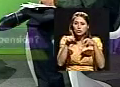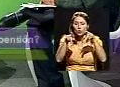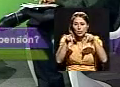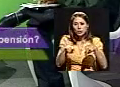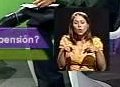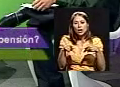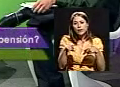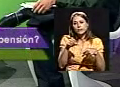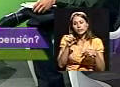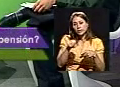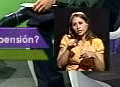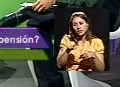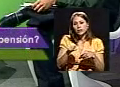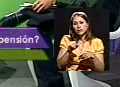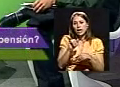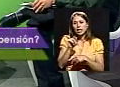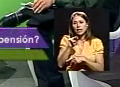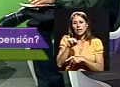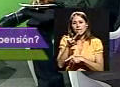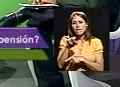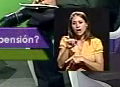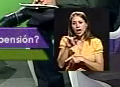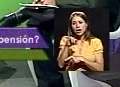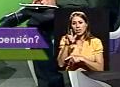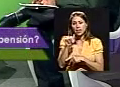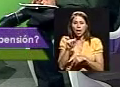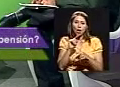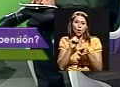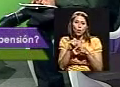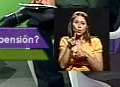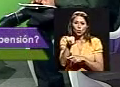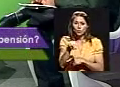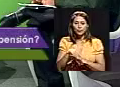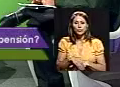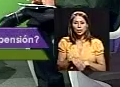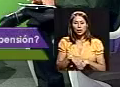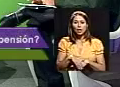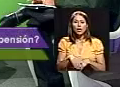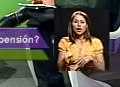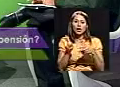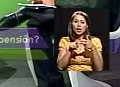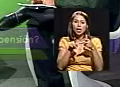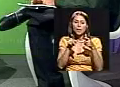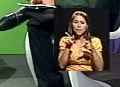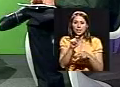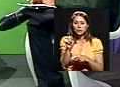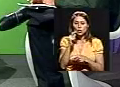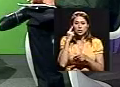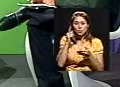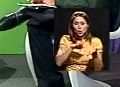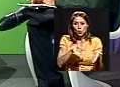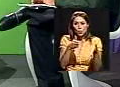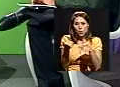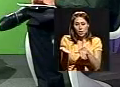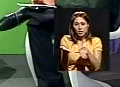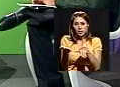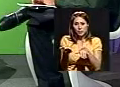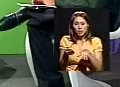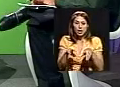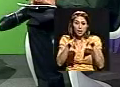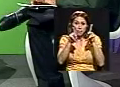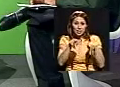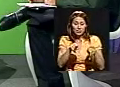se encuentra inválida o no. En el caso de las pensiones por muerte, para los sobrevivientes del cotizante,